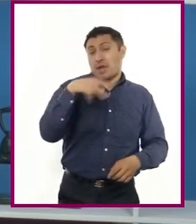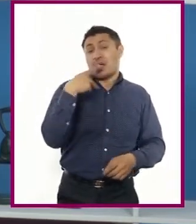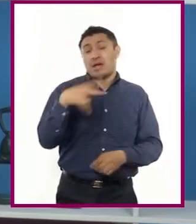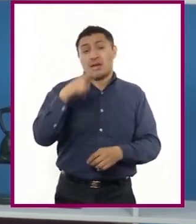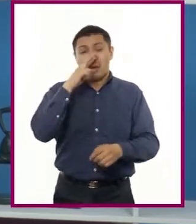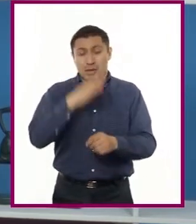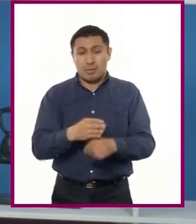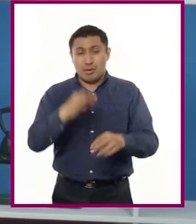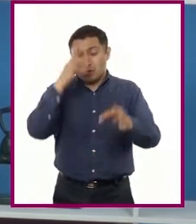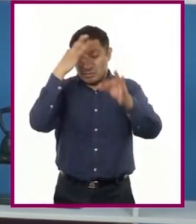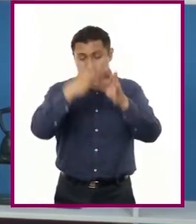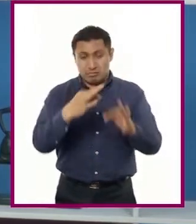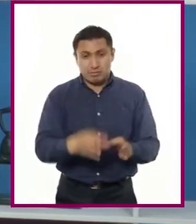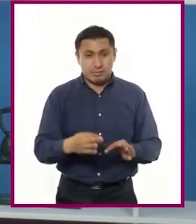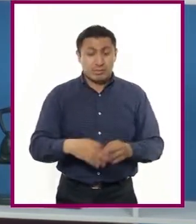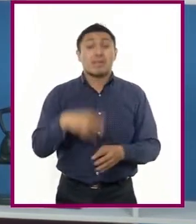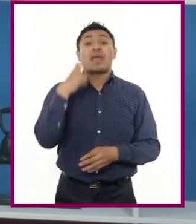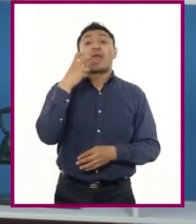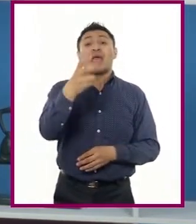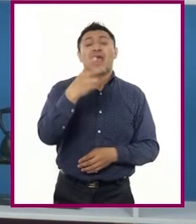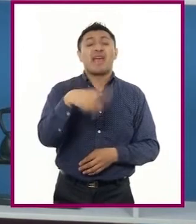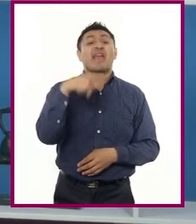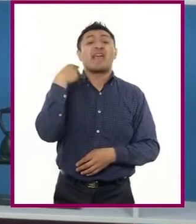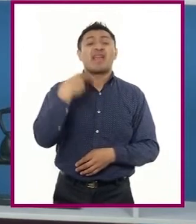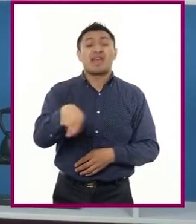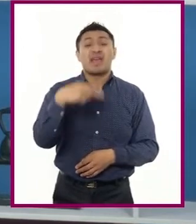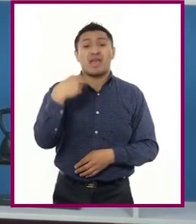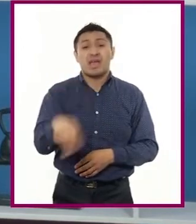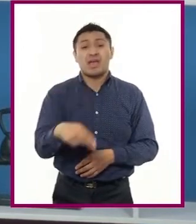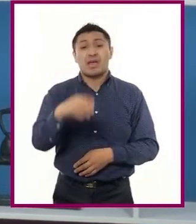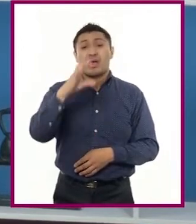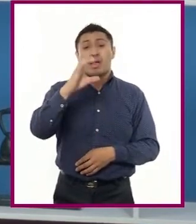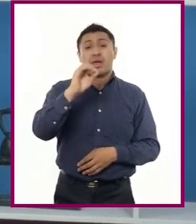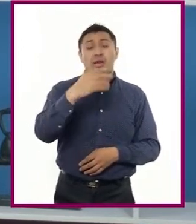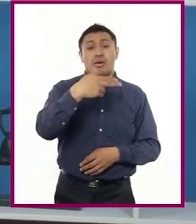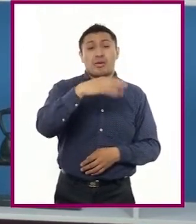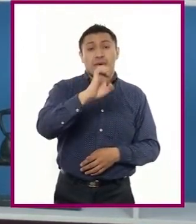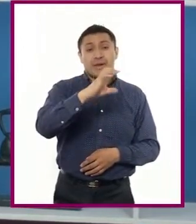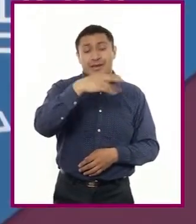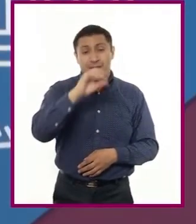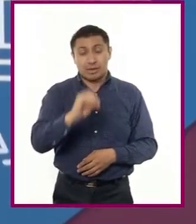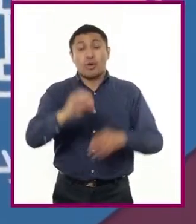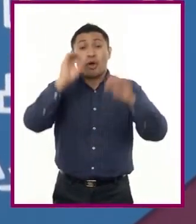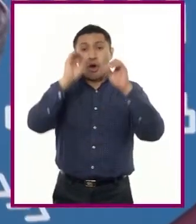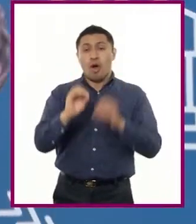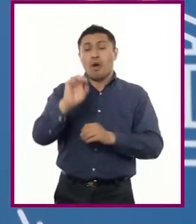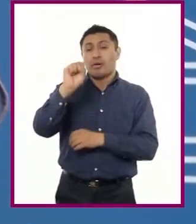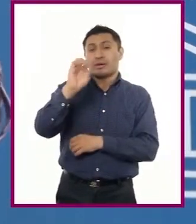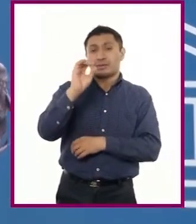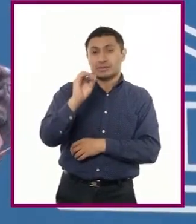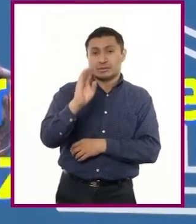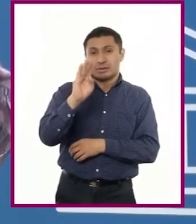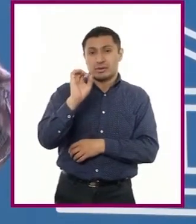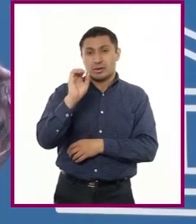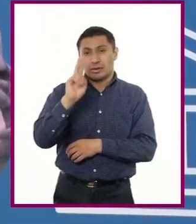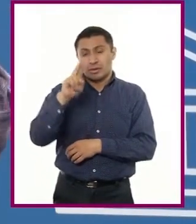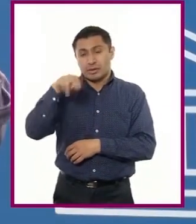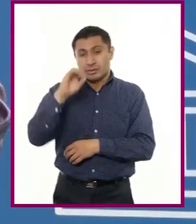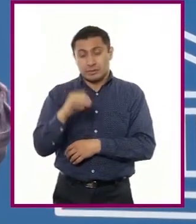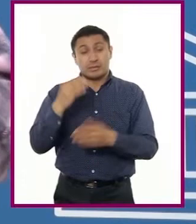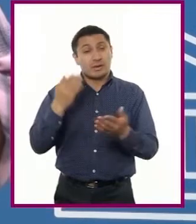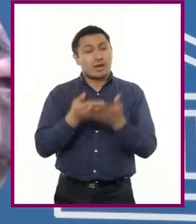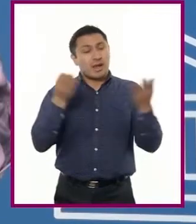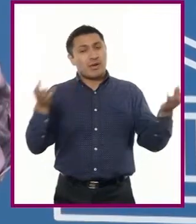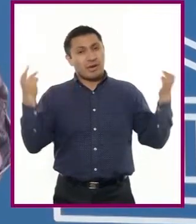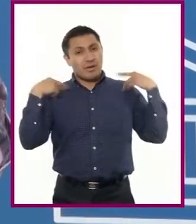obligaciones. A esas acciones se le conoce como cohecho o soborno. A continuación, la profesora